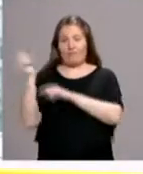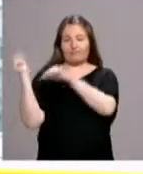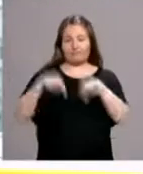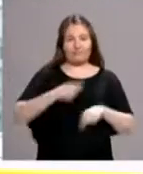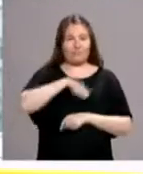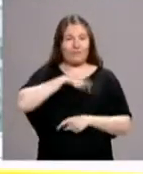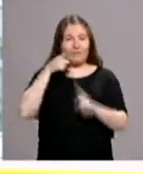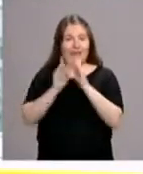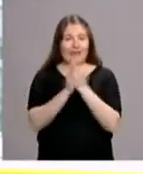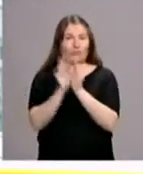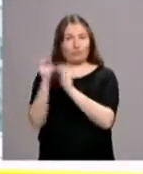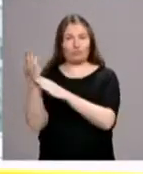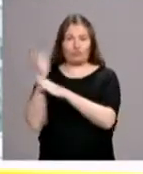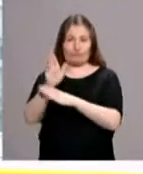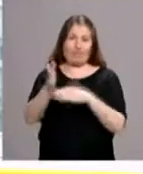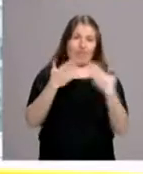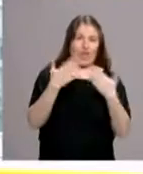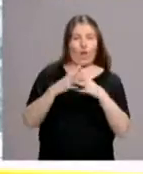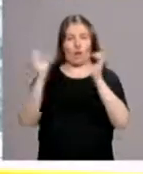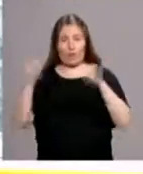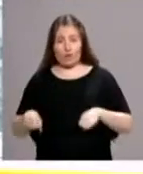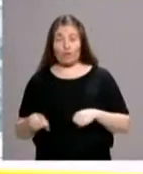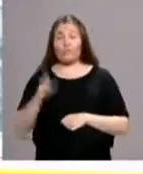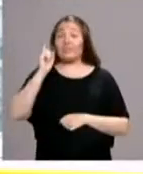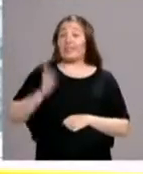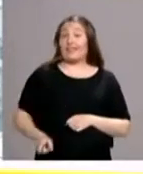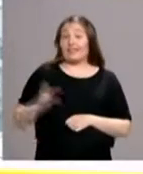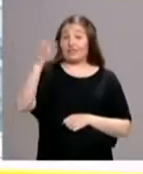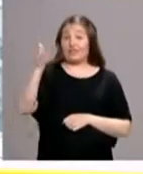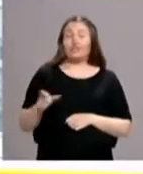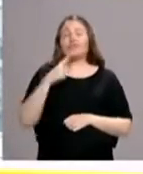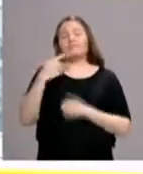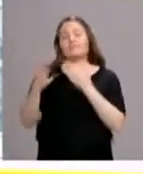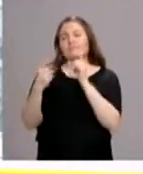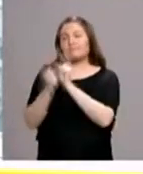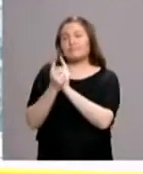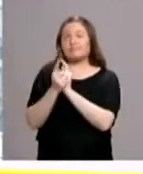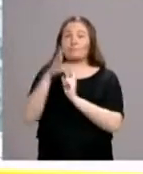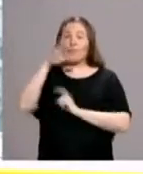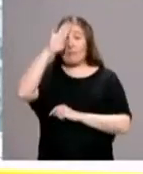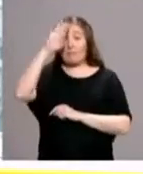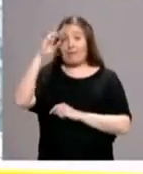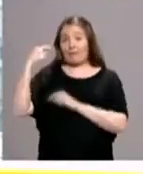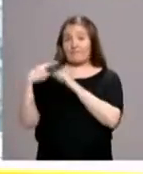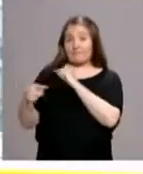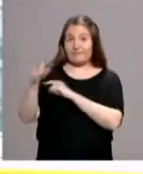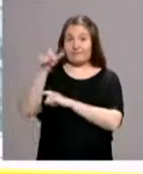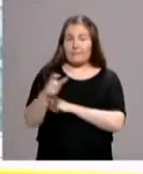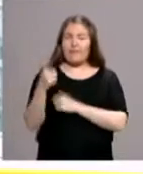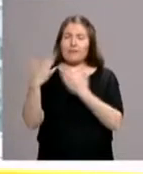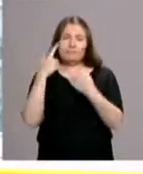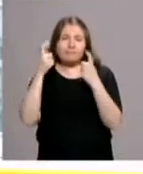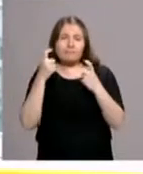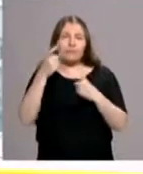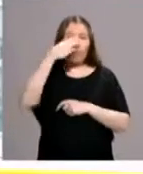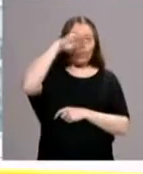Acuerdo. El director de informativos de 13 Televisión, Alfredo Urdazí, compartió unos minutos con el hombre enviado por el Papa Francisco para iniciar el acercamiento entre